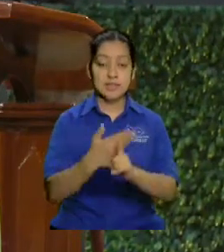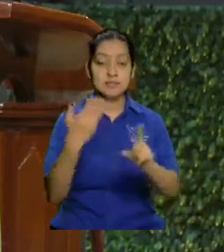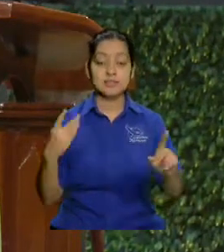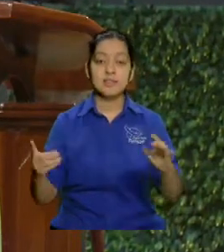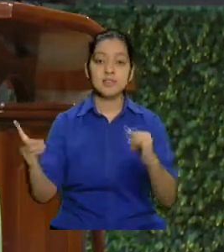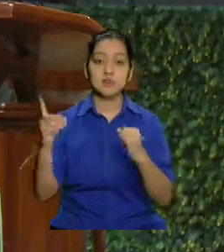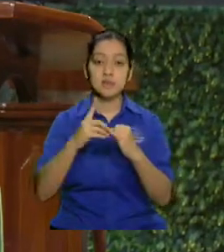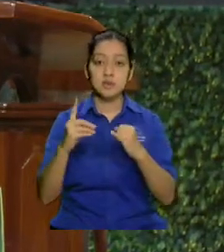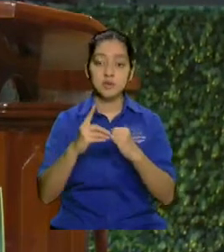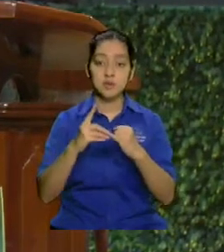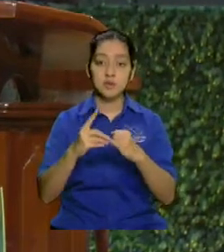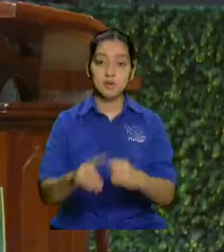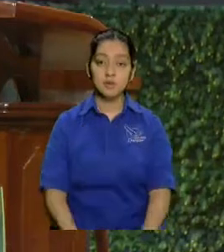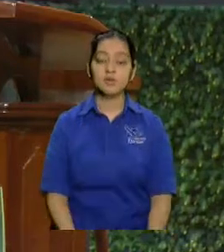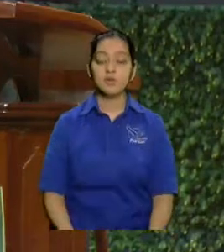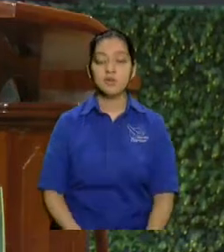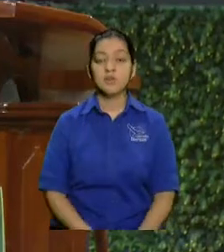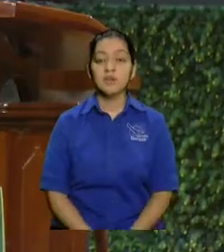9 creo